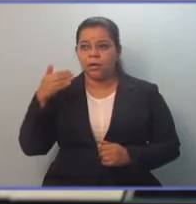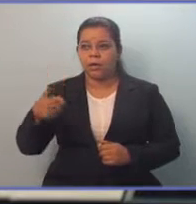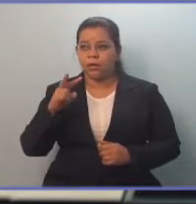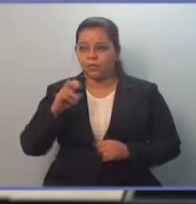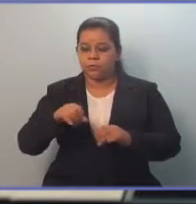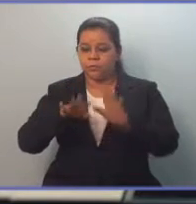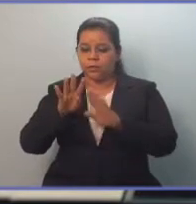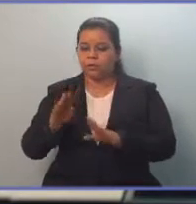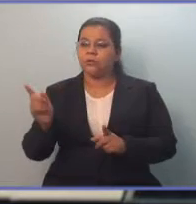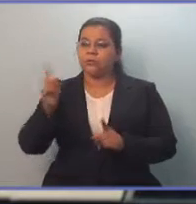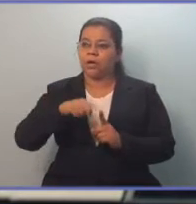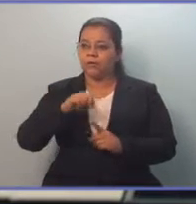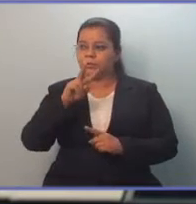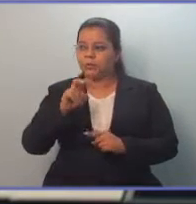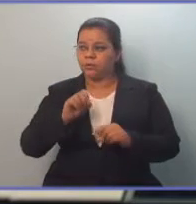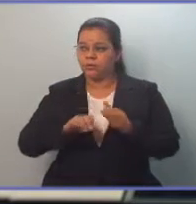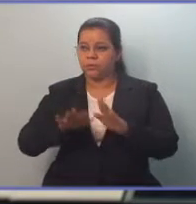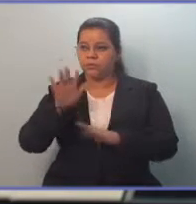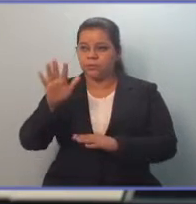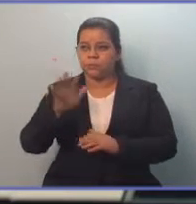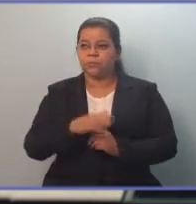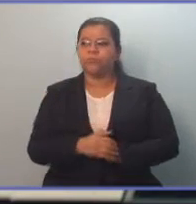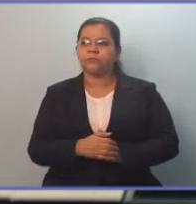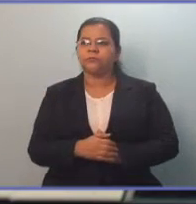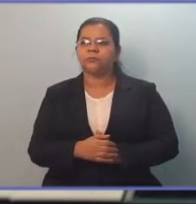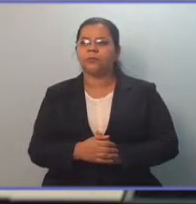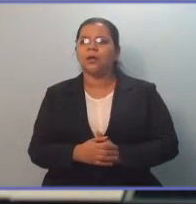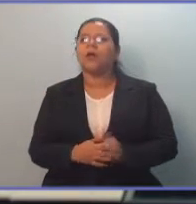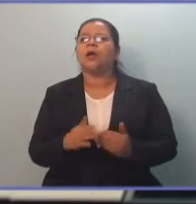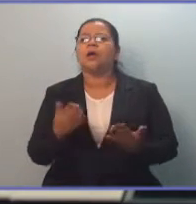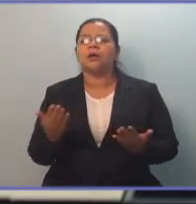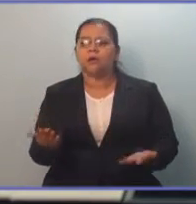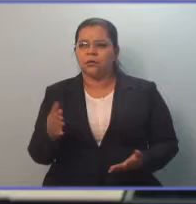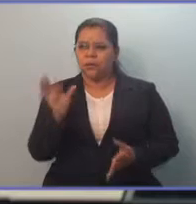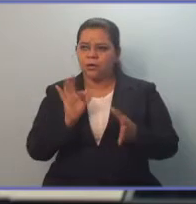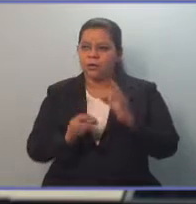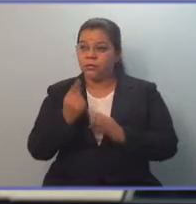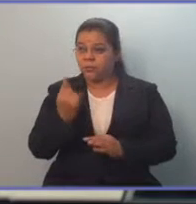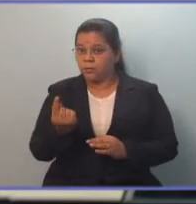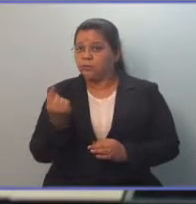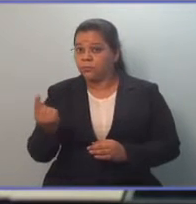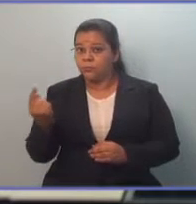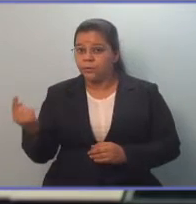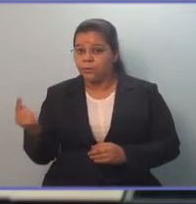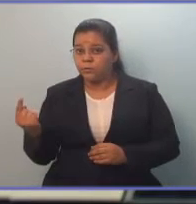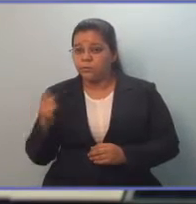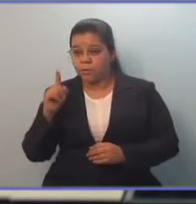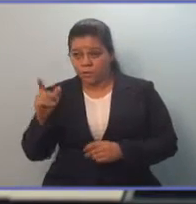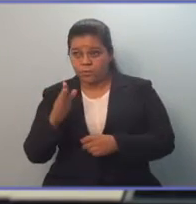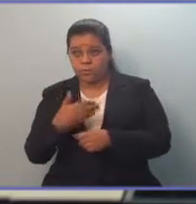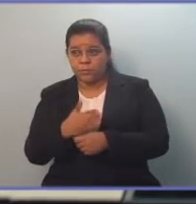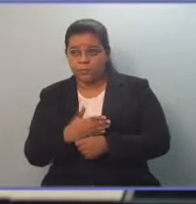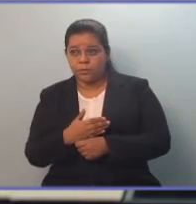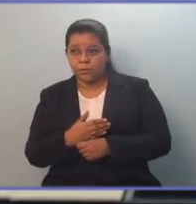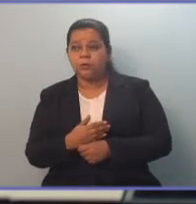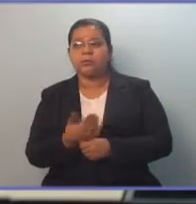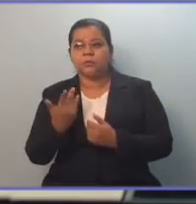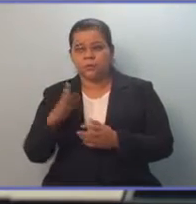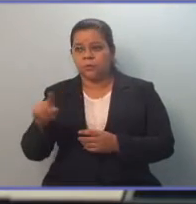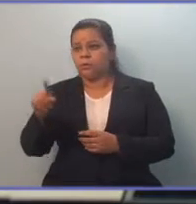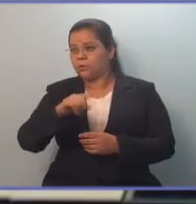2015, como algunas personas de un partido político que todos